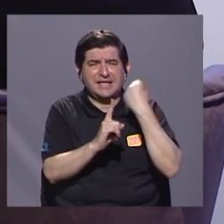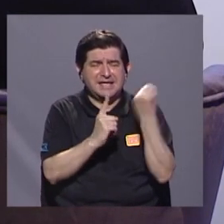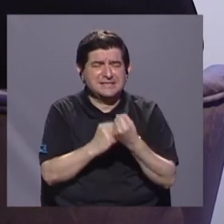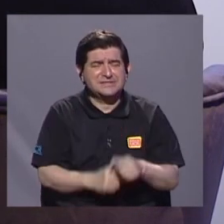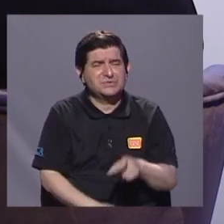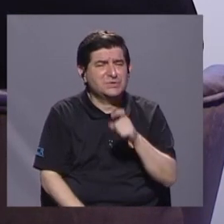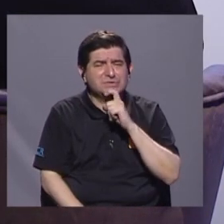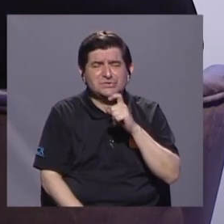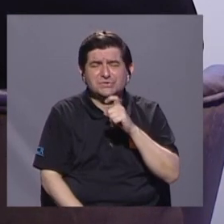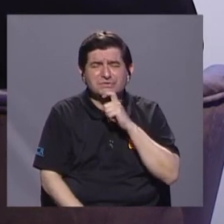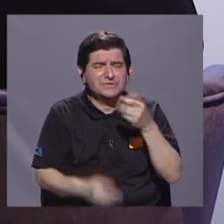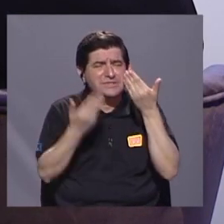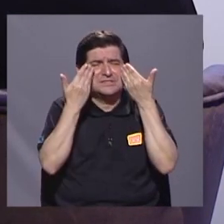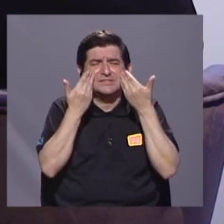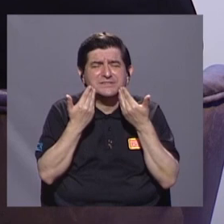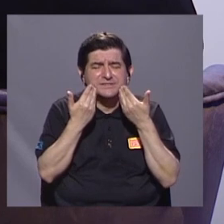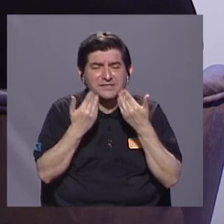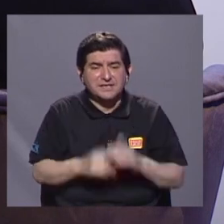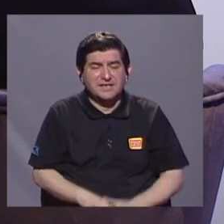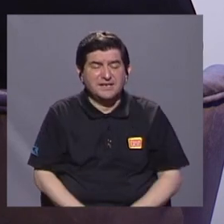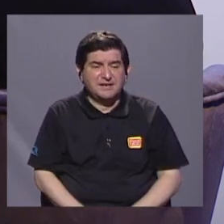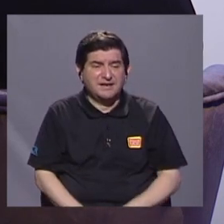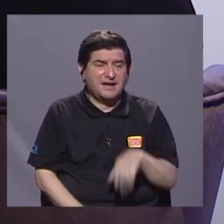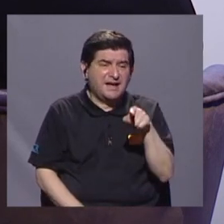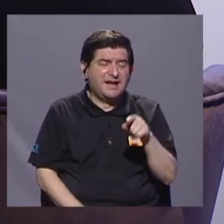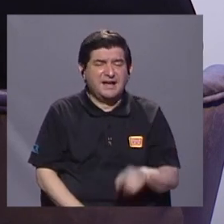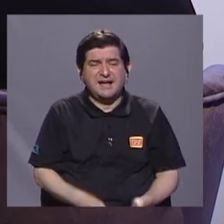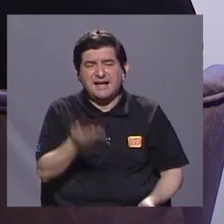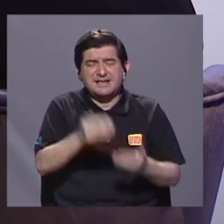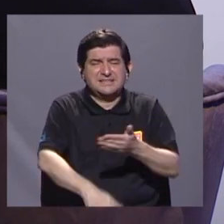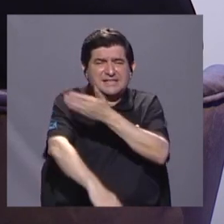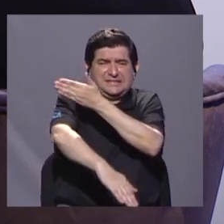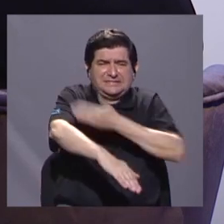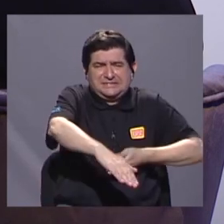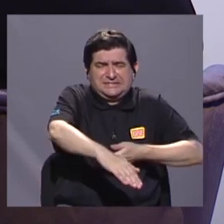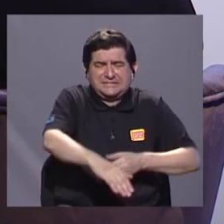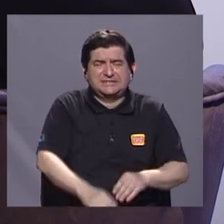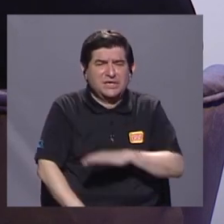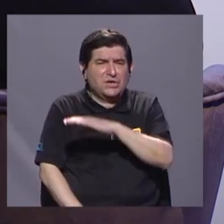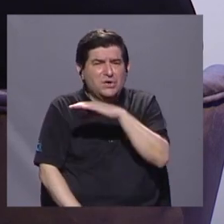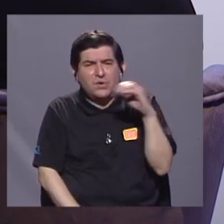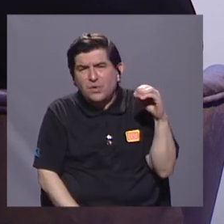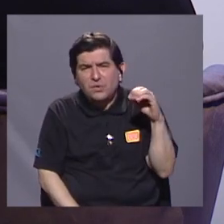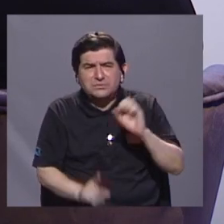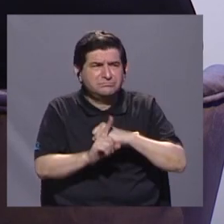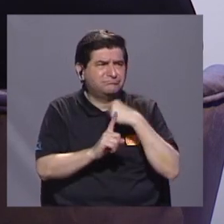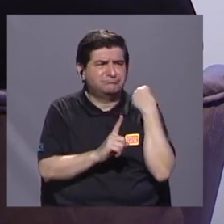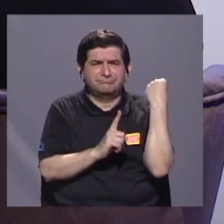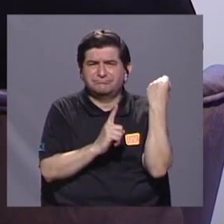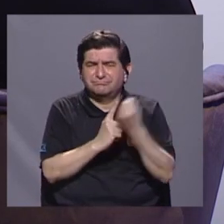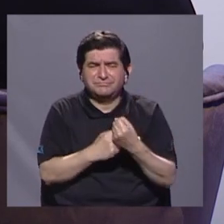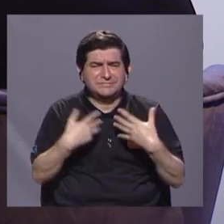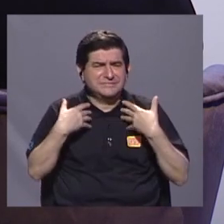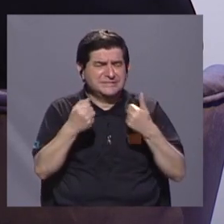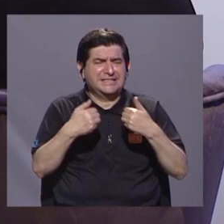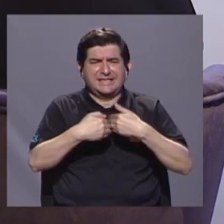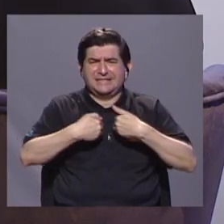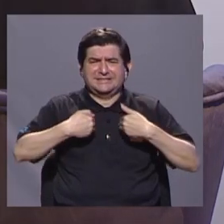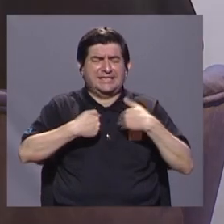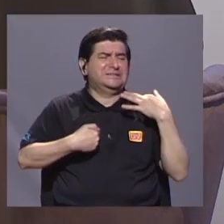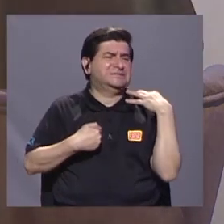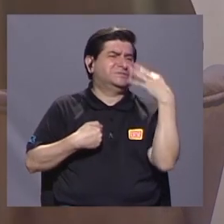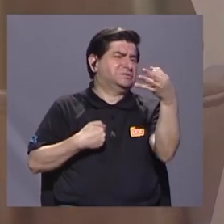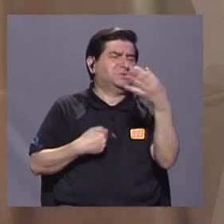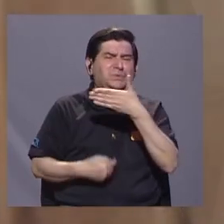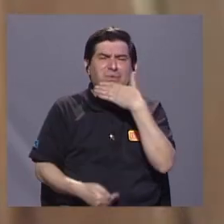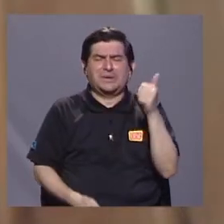enfrentamos, ¿verdad? Cuando hay que tomar la decisión de que por pérdida de miembros o por la salud de ese animal a futuro,